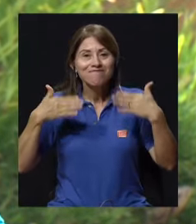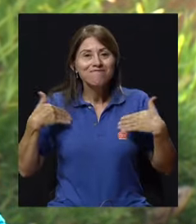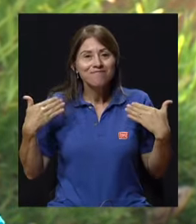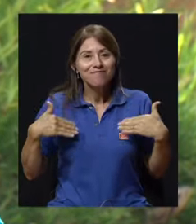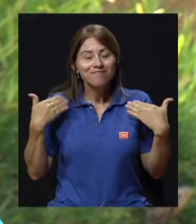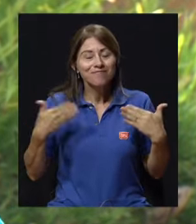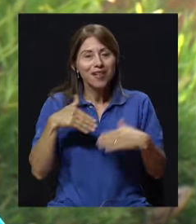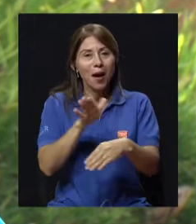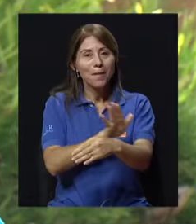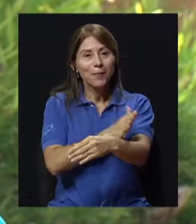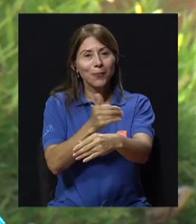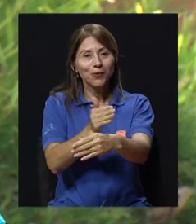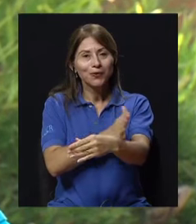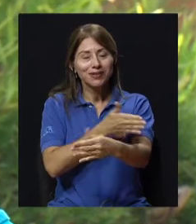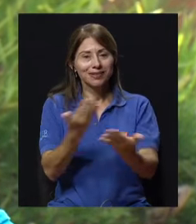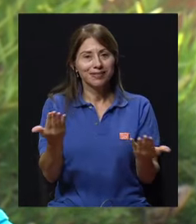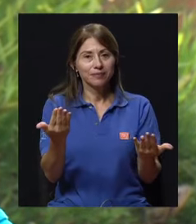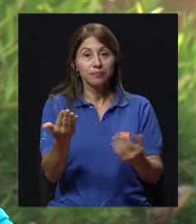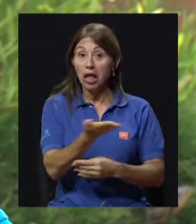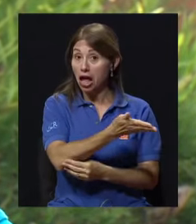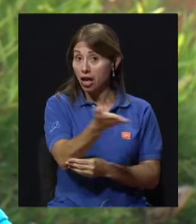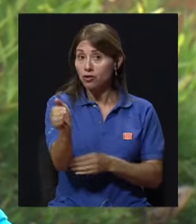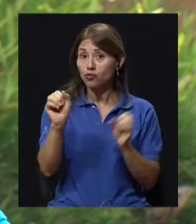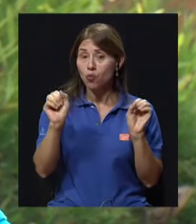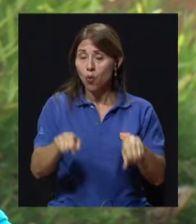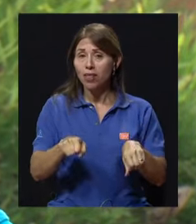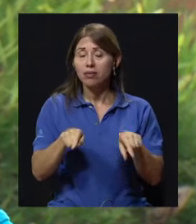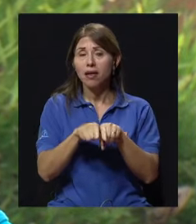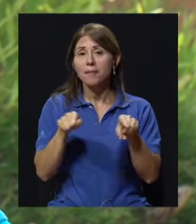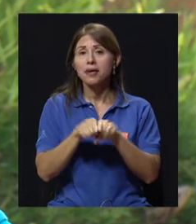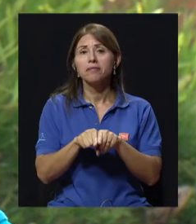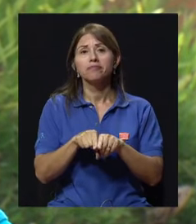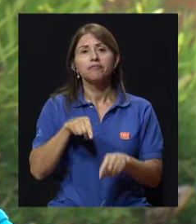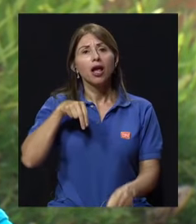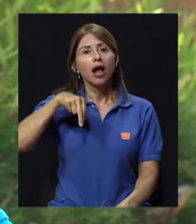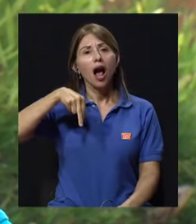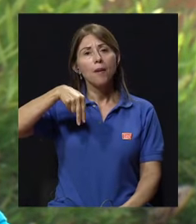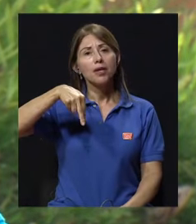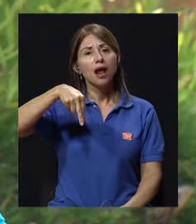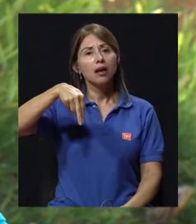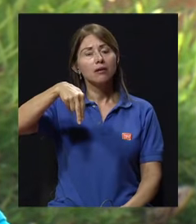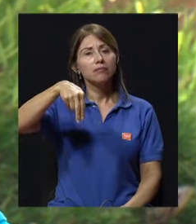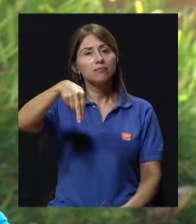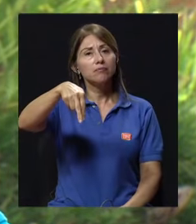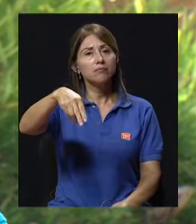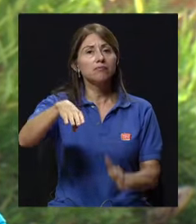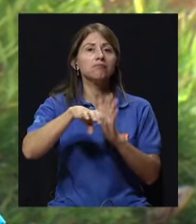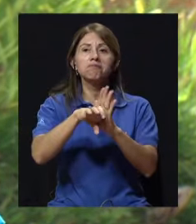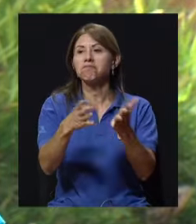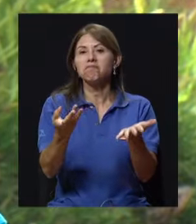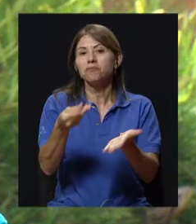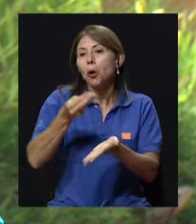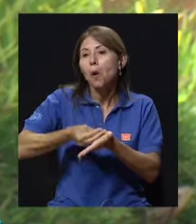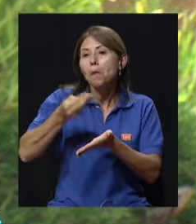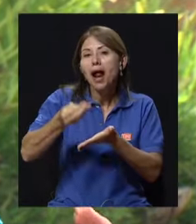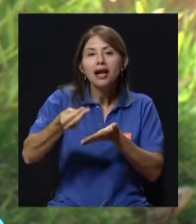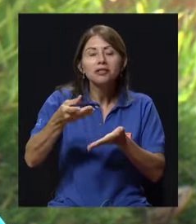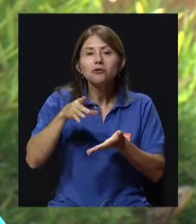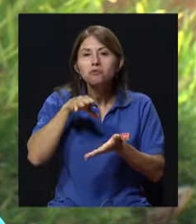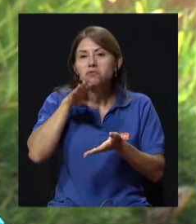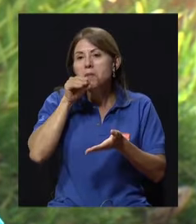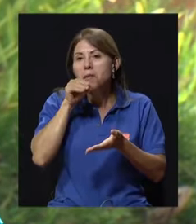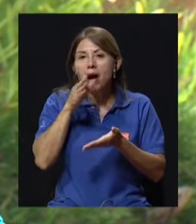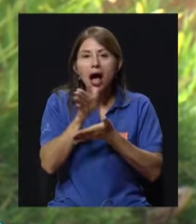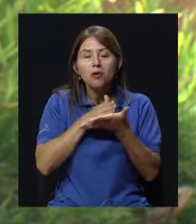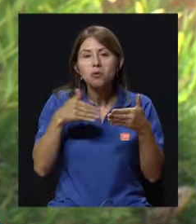hecho de la música. La ellos pueden caminar, sacarlos a caminar, comprarles una mascota, que